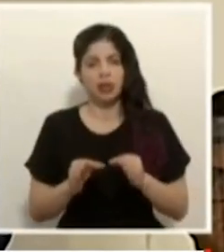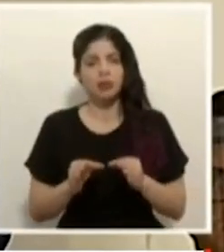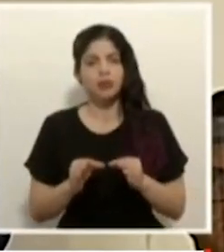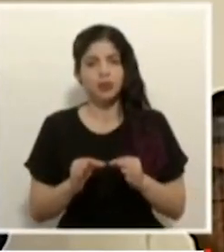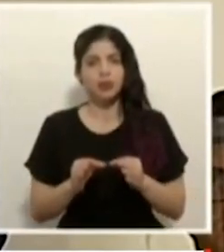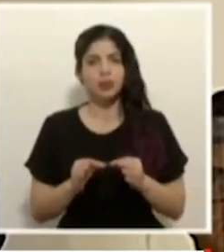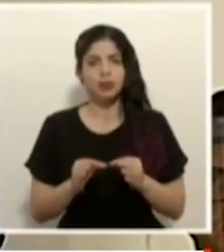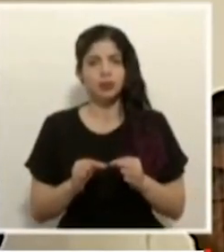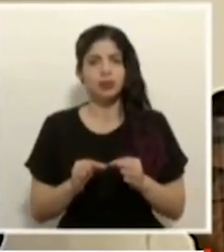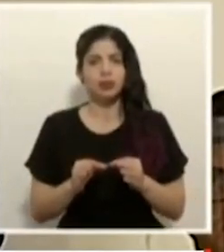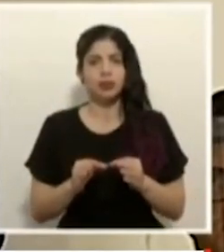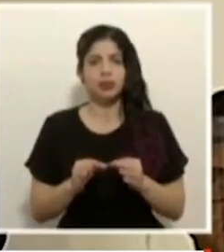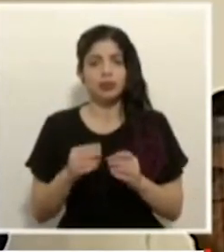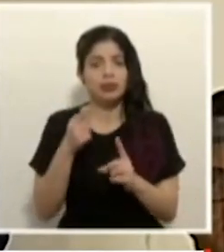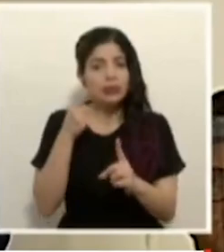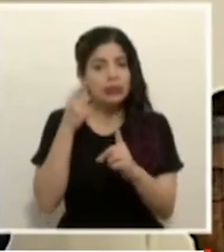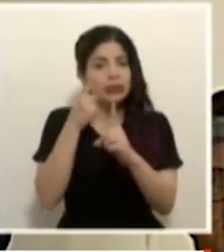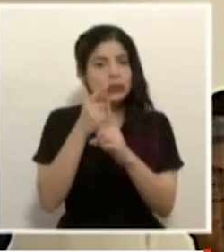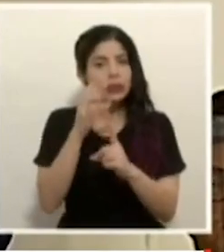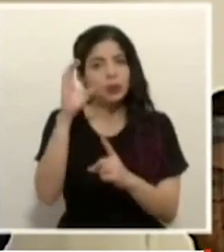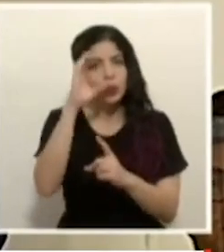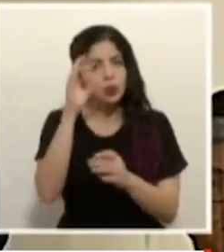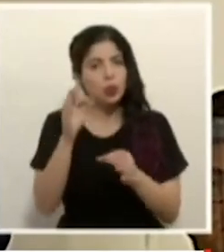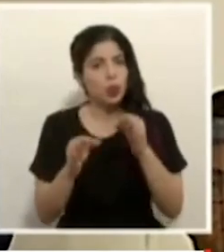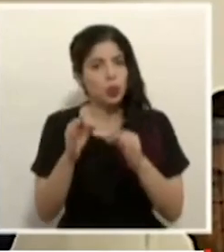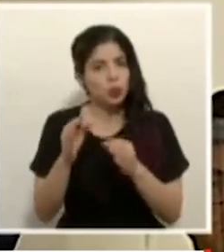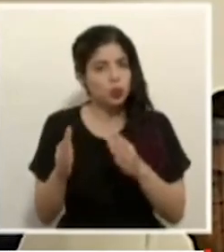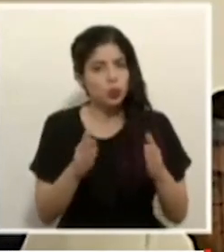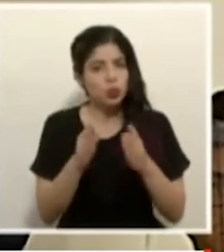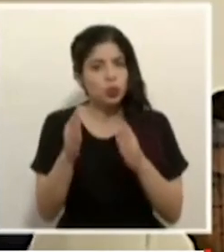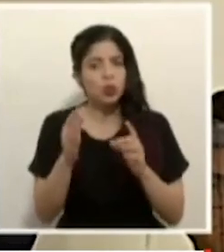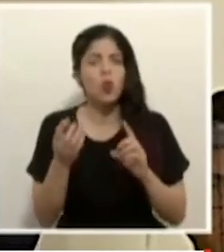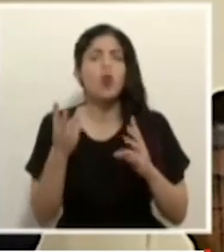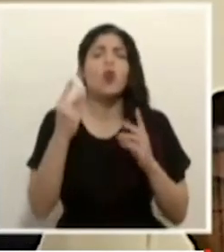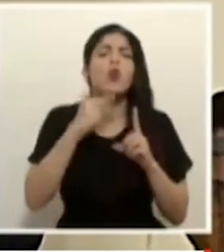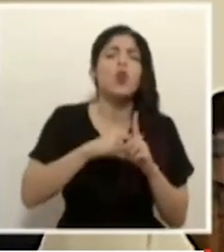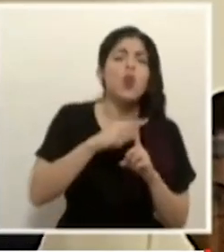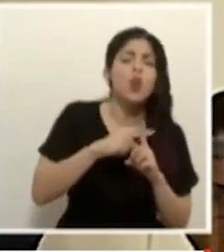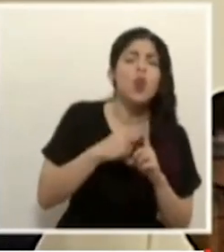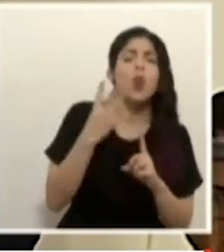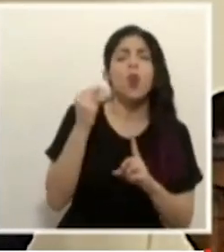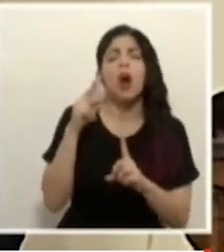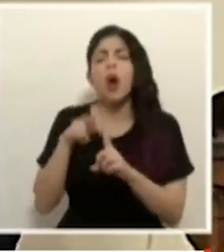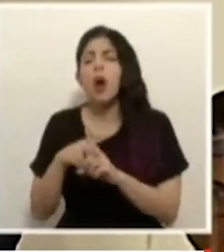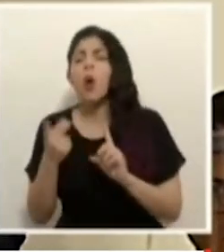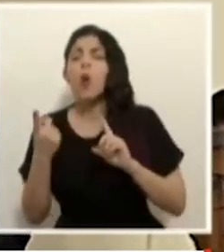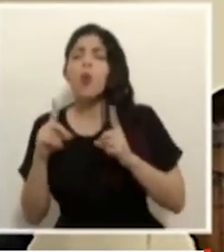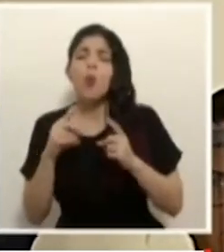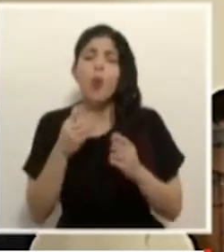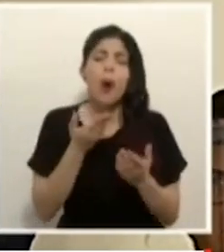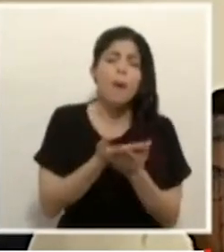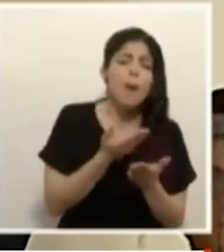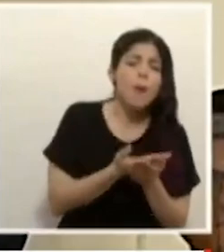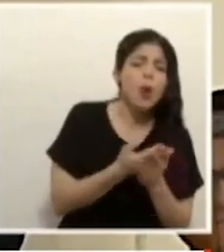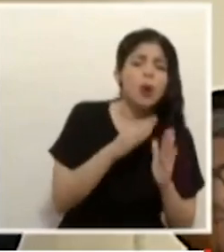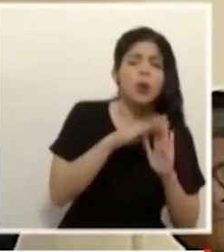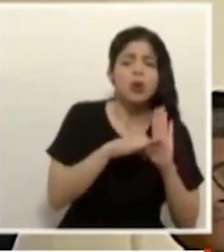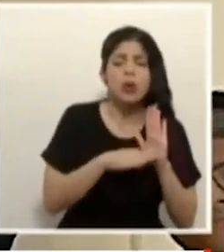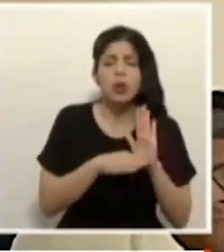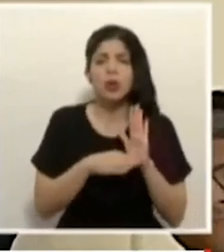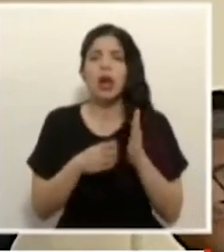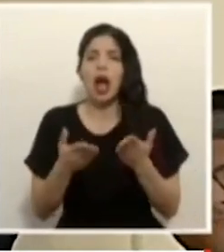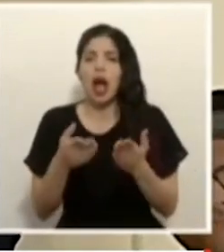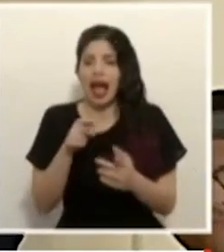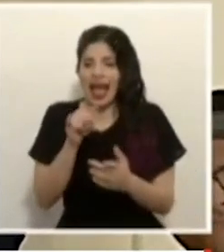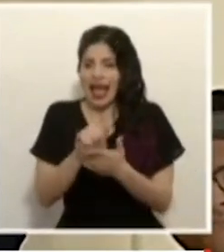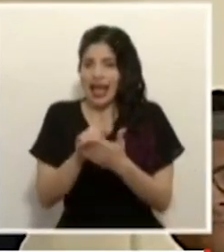y hacia eso nos encaminamos en qué medida con qué dosis con qué propuestas en ese punto bueno lleguemos a ese